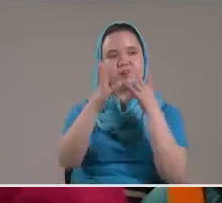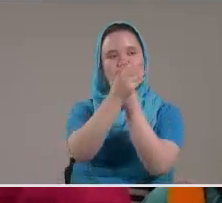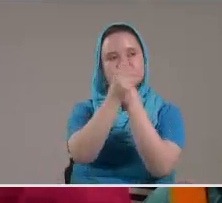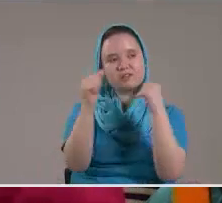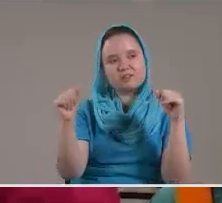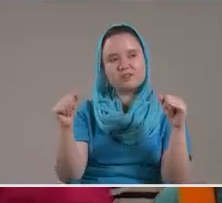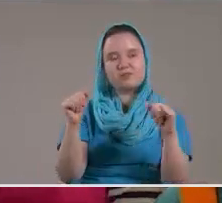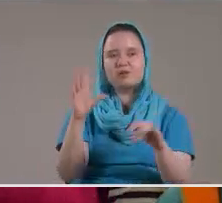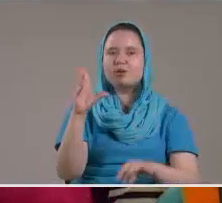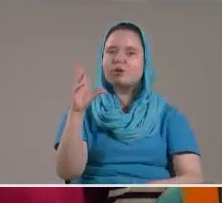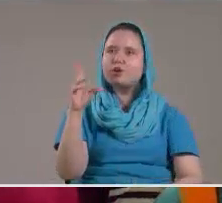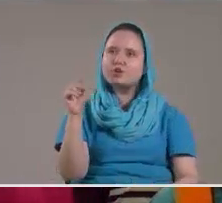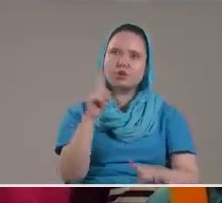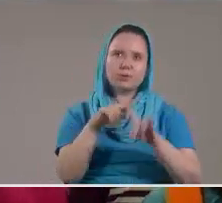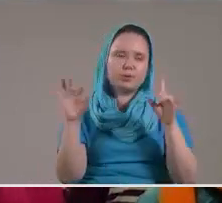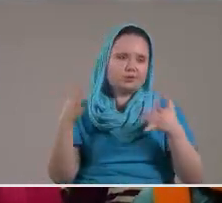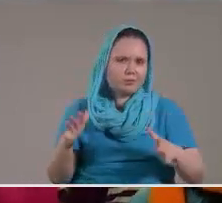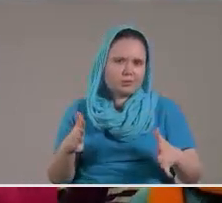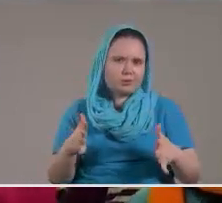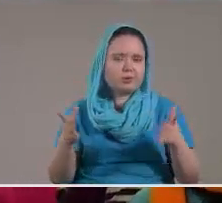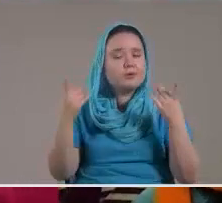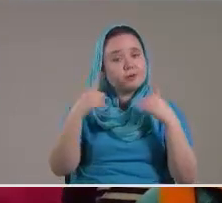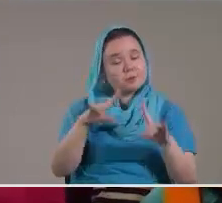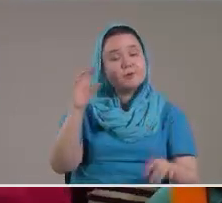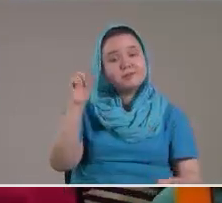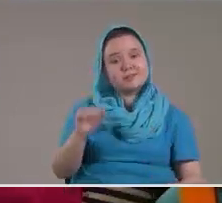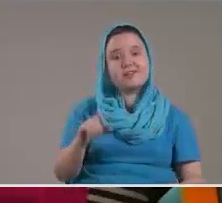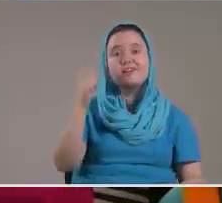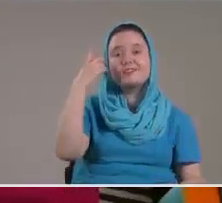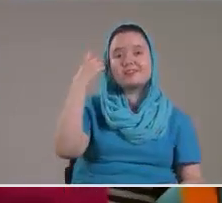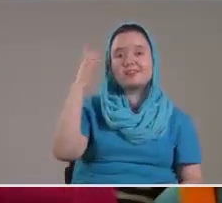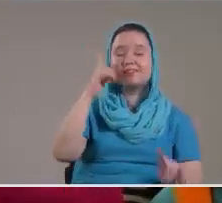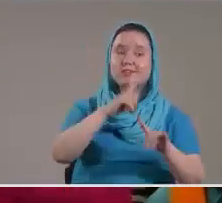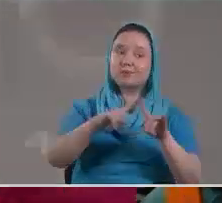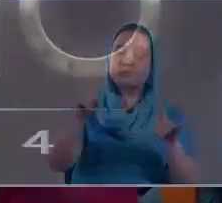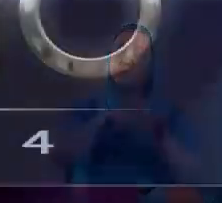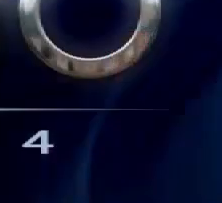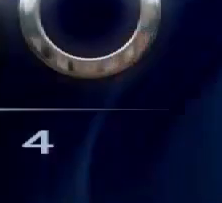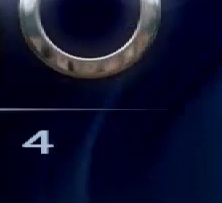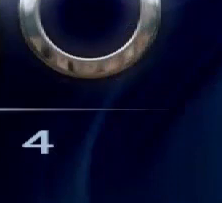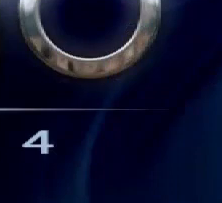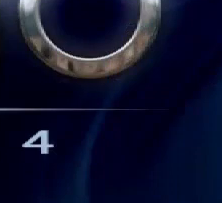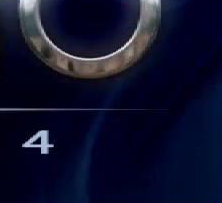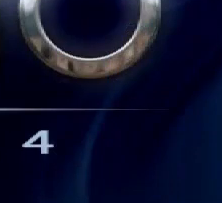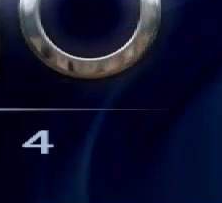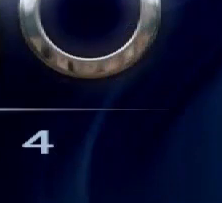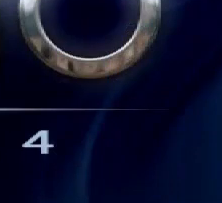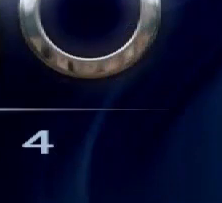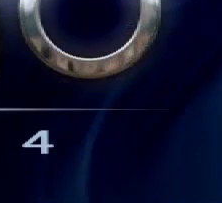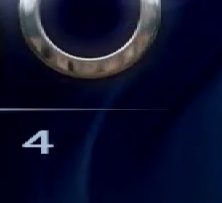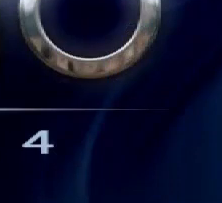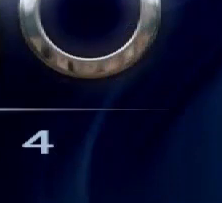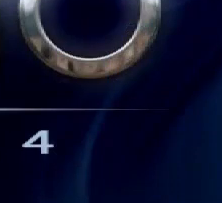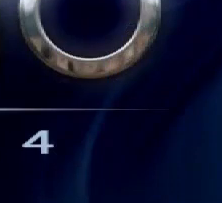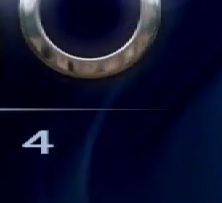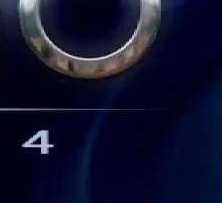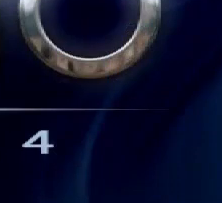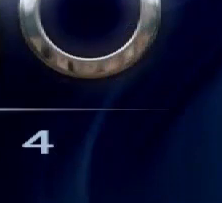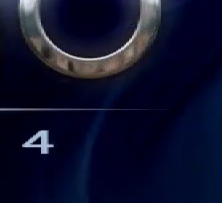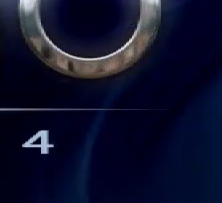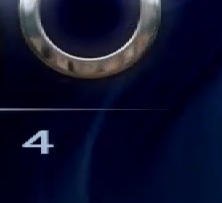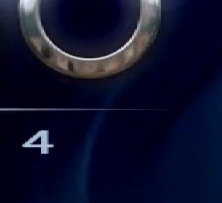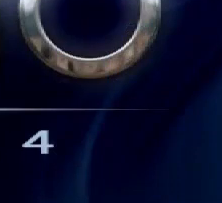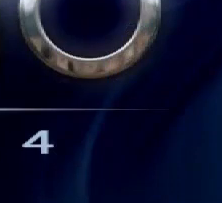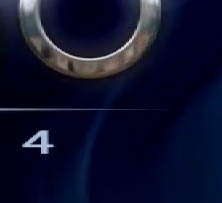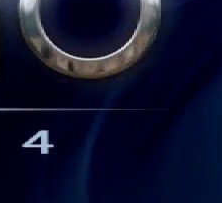No por temor Pero si Entendiendo Por medio De la escritura De que se Acerca el